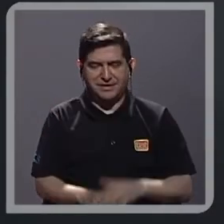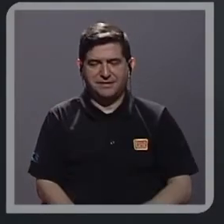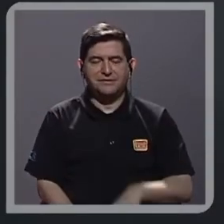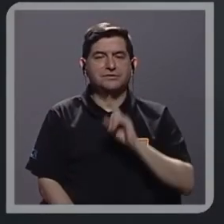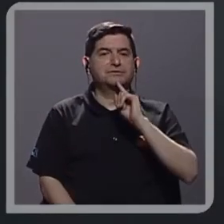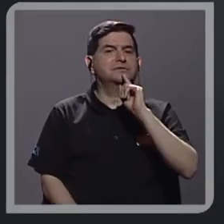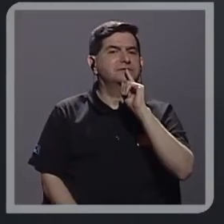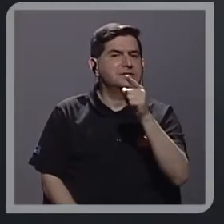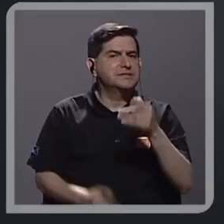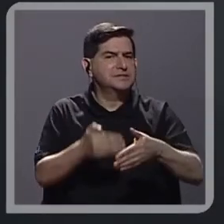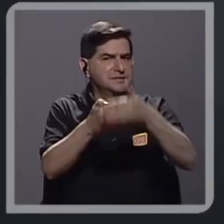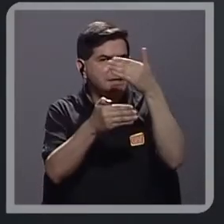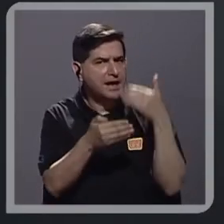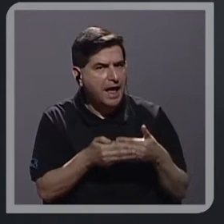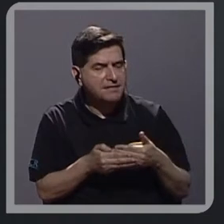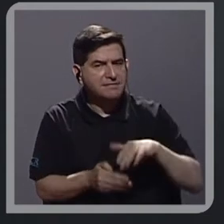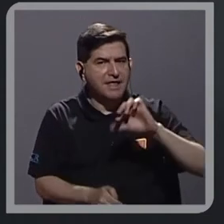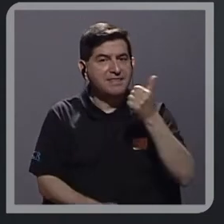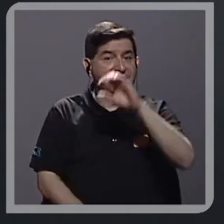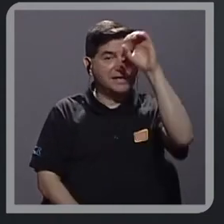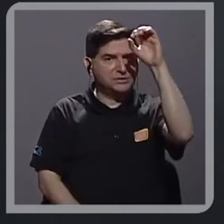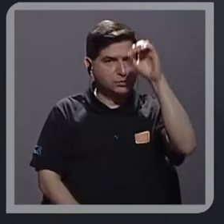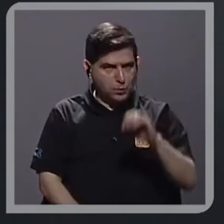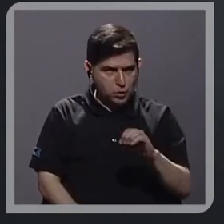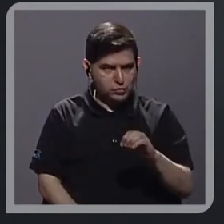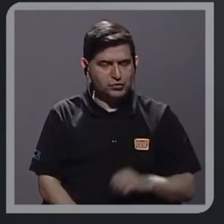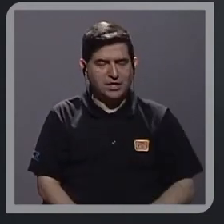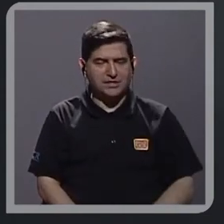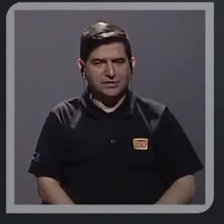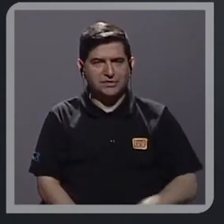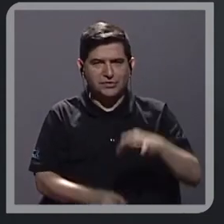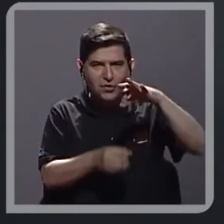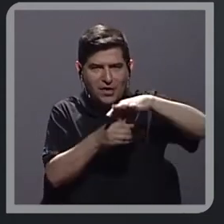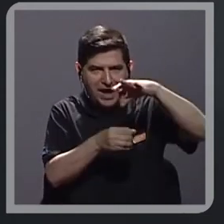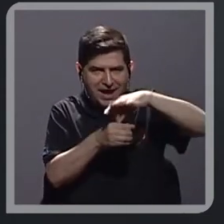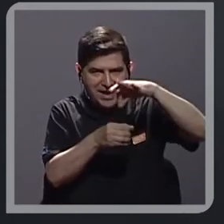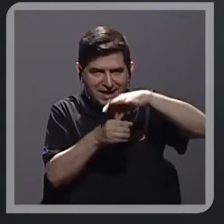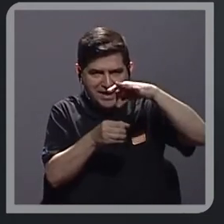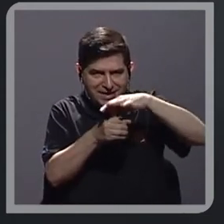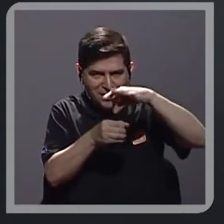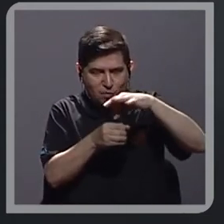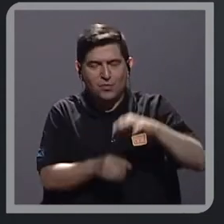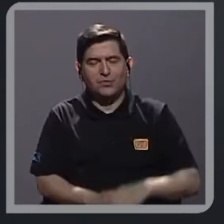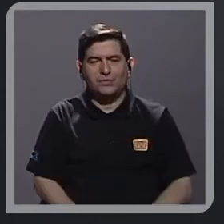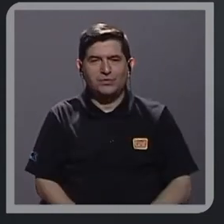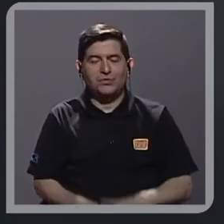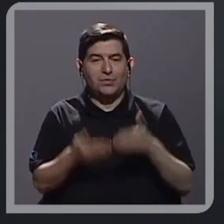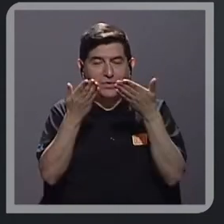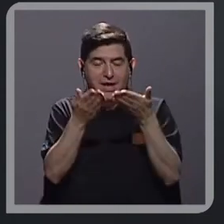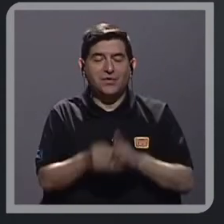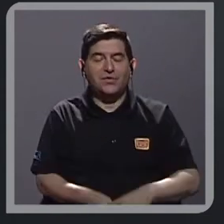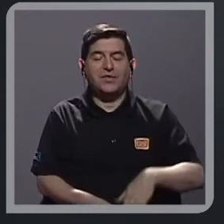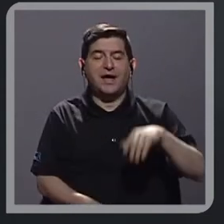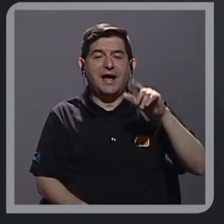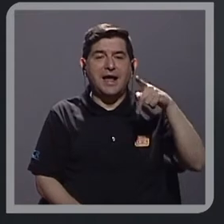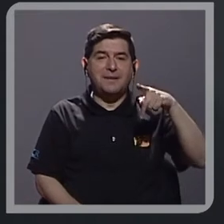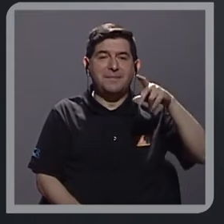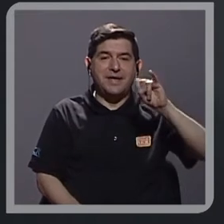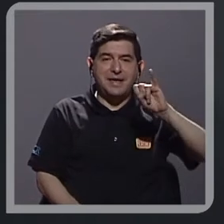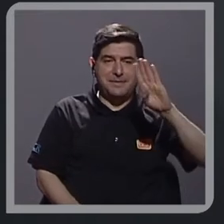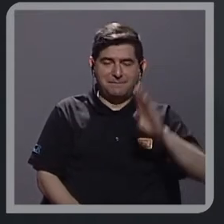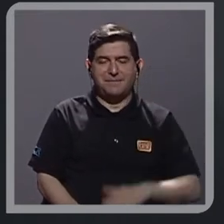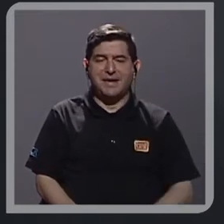decía que el 10% la agricultura lo aporta desde el Producto Interno Bruto, que